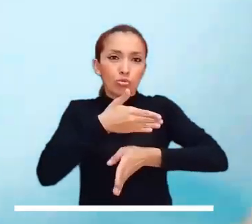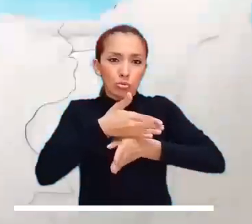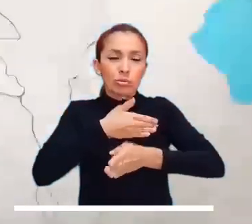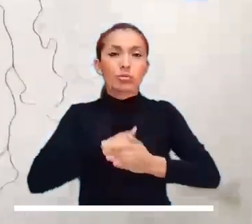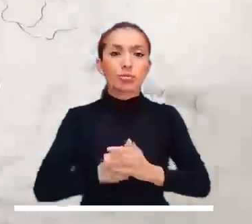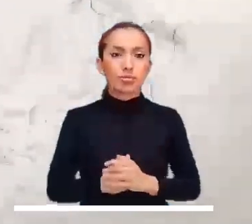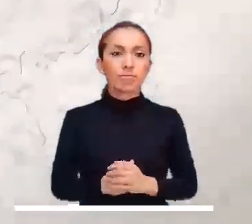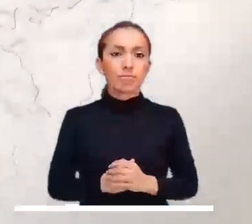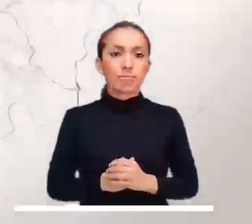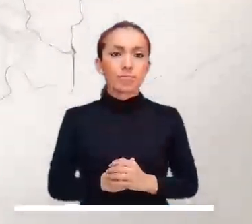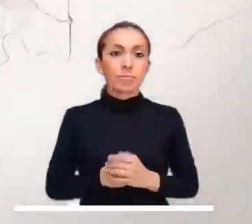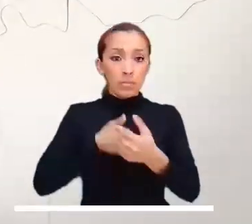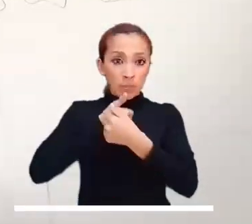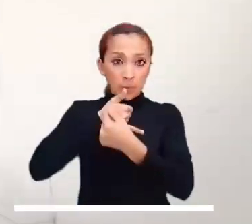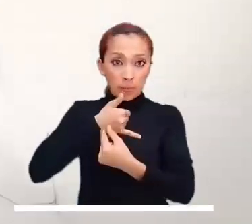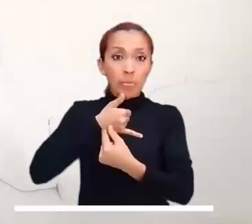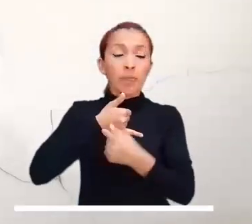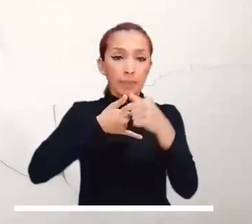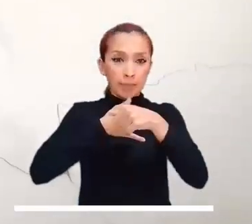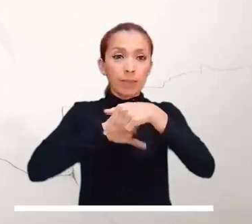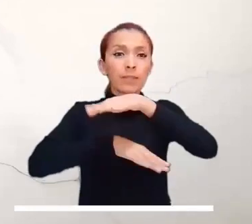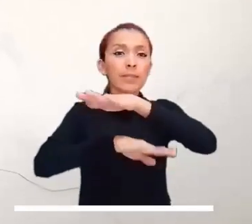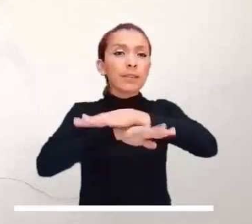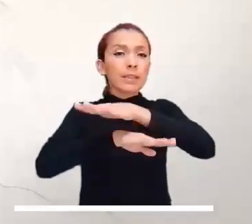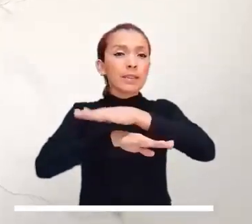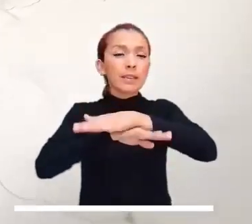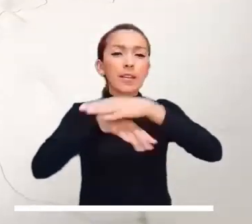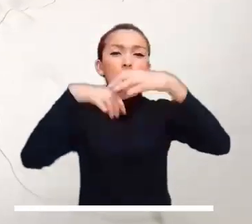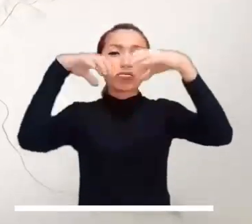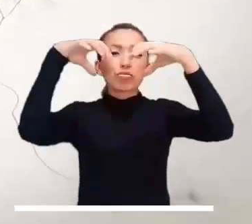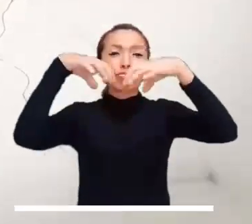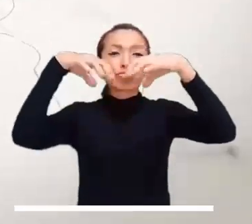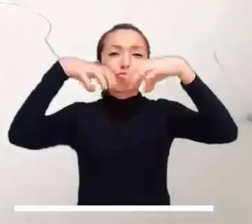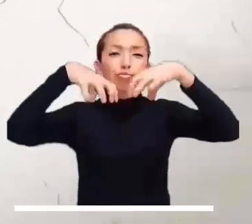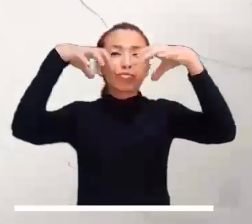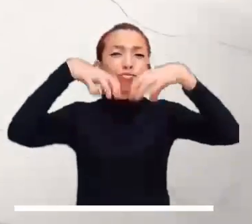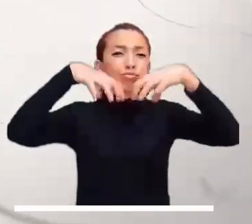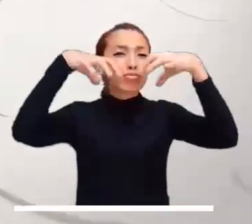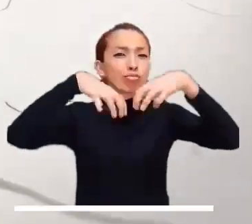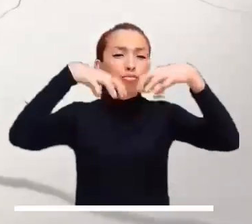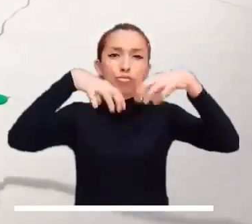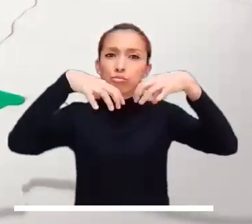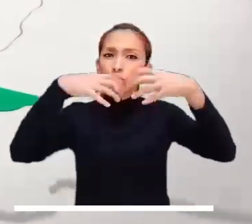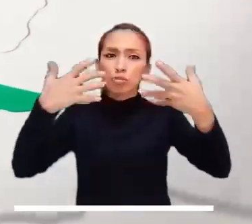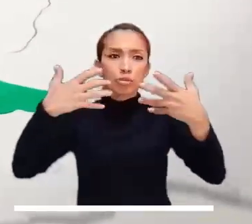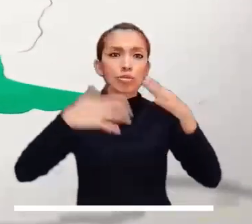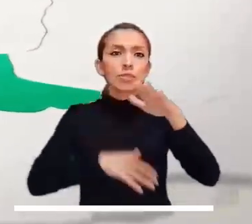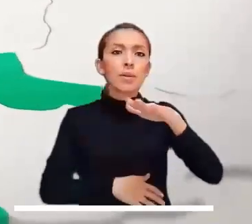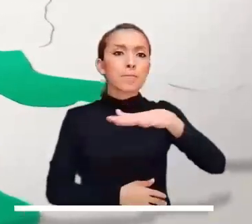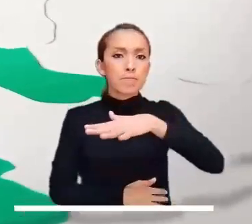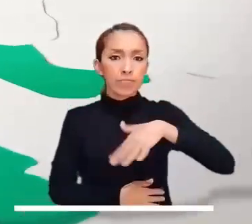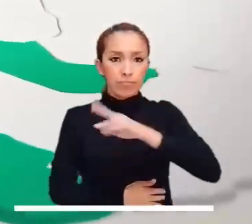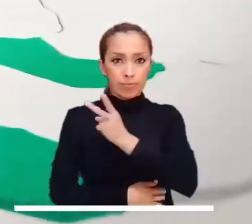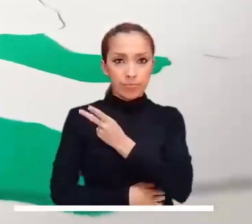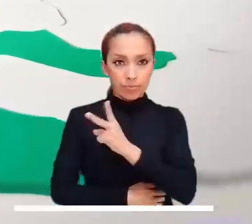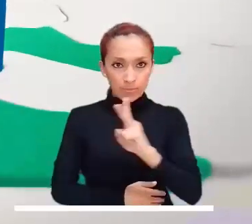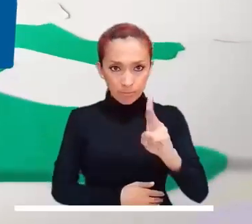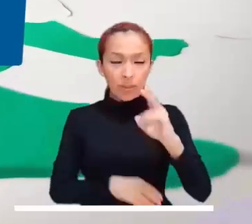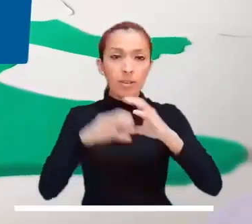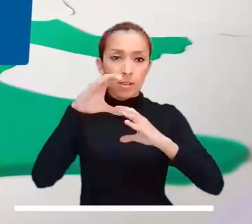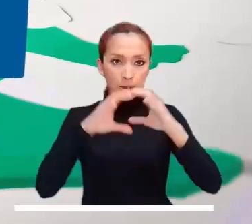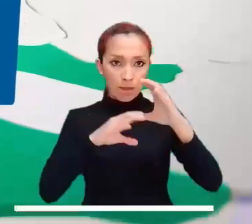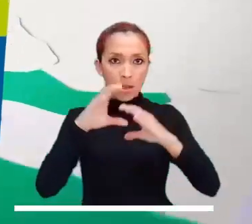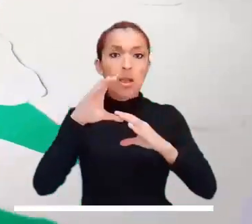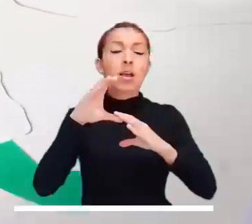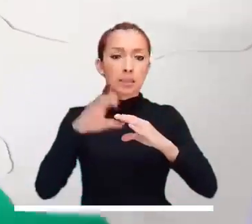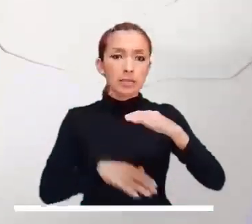región pacífica vivirá una tarde con lluvias de moderada intensidad en el litoral de Valle del Cauca, Cauca y